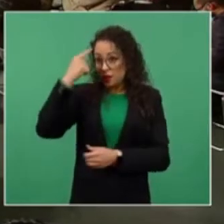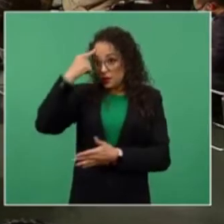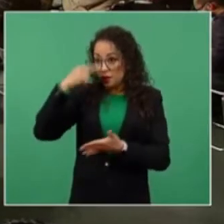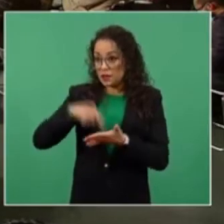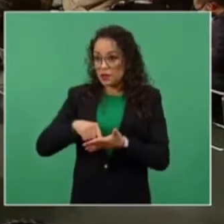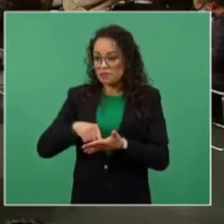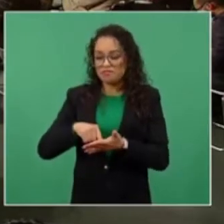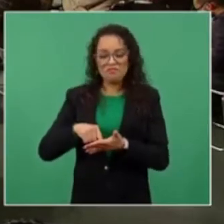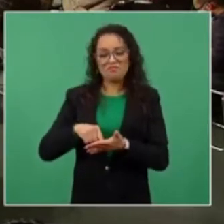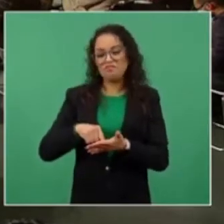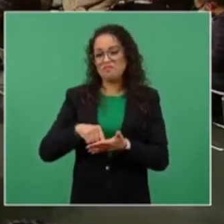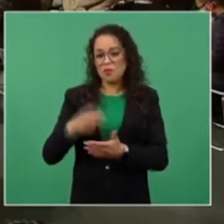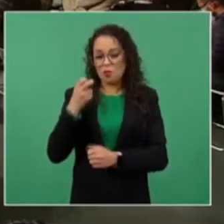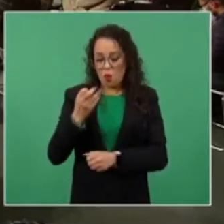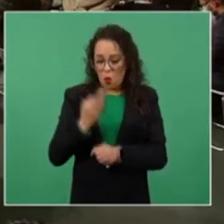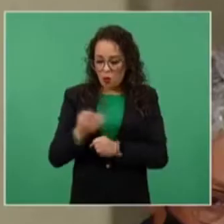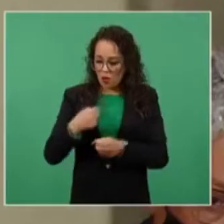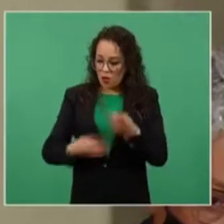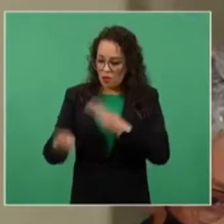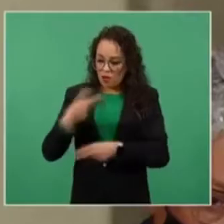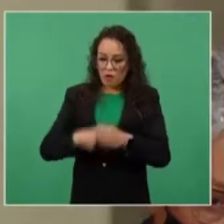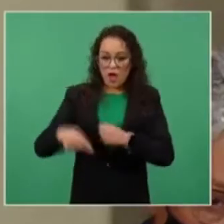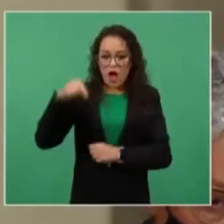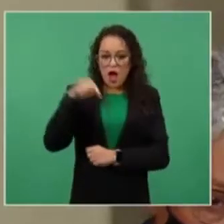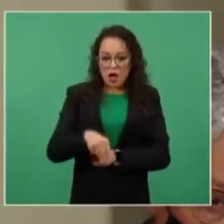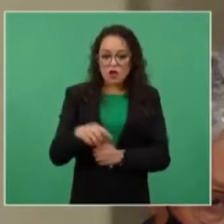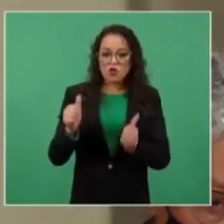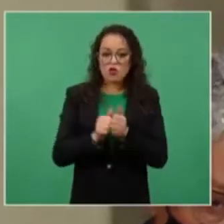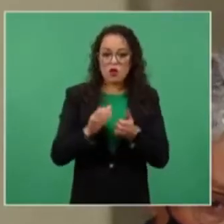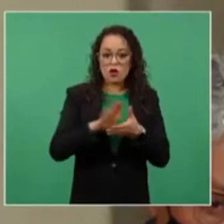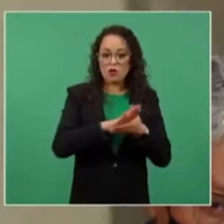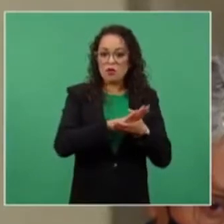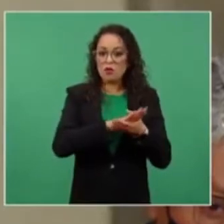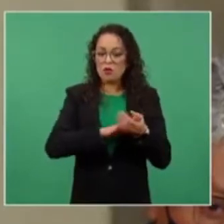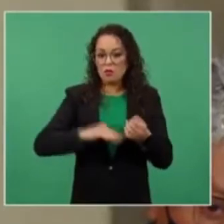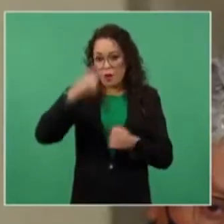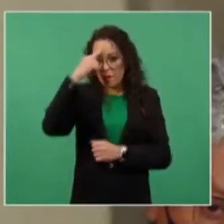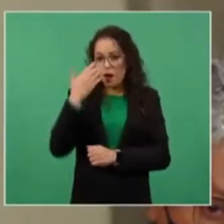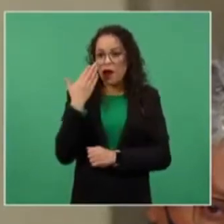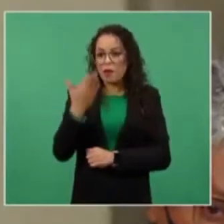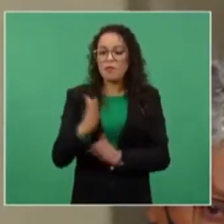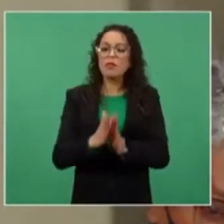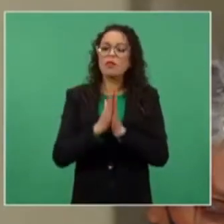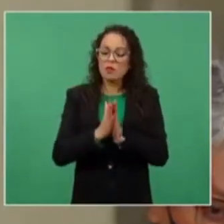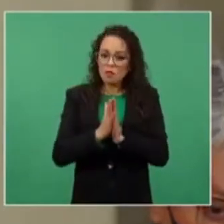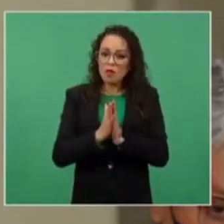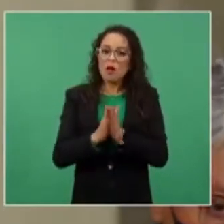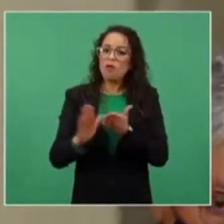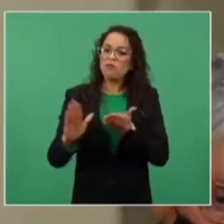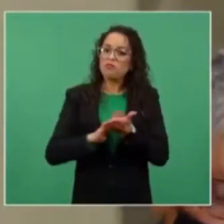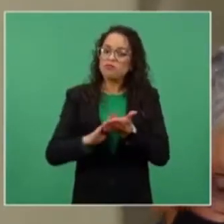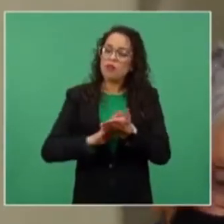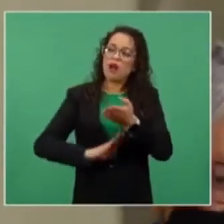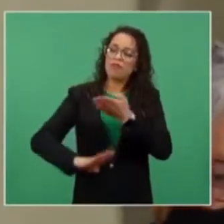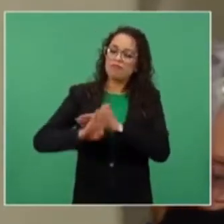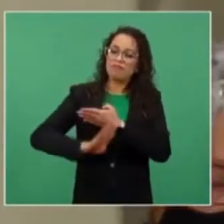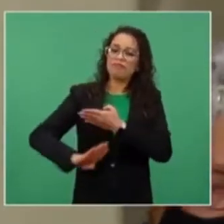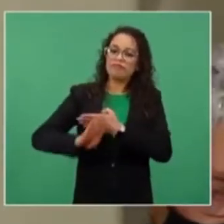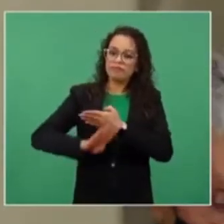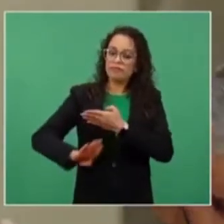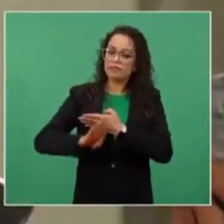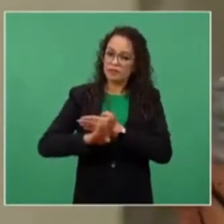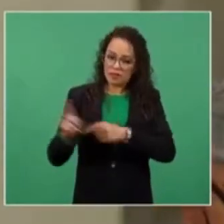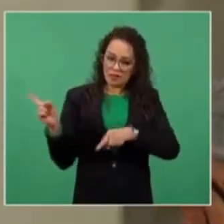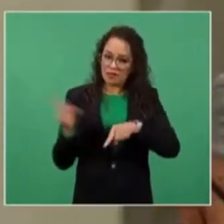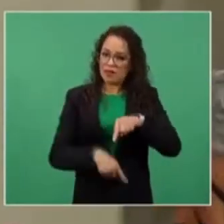más humilde a que se reivindiquen mi credibilidad. Y la otra, que yo me sigo sosteniendo,